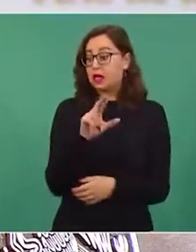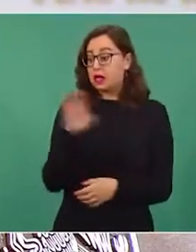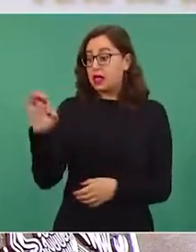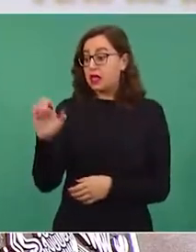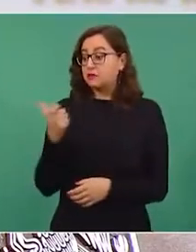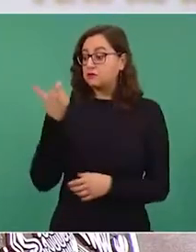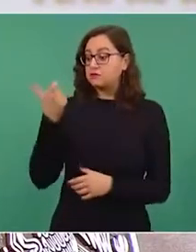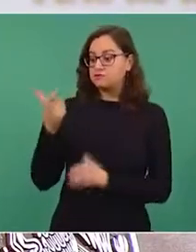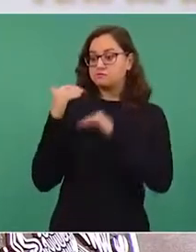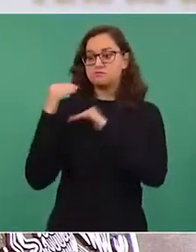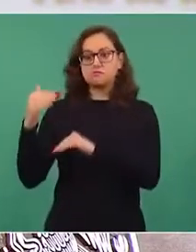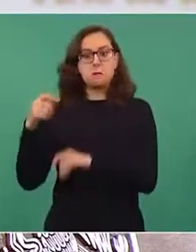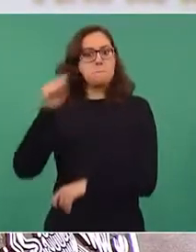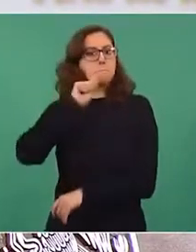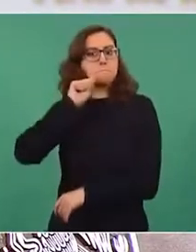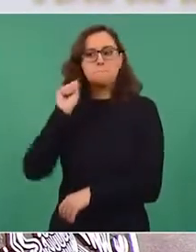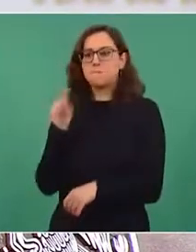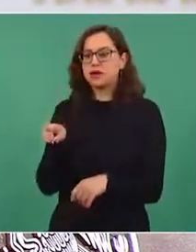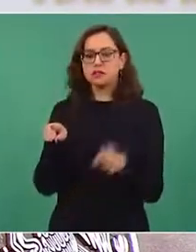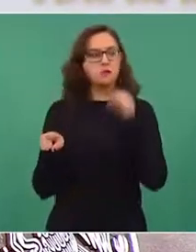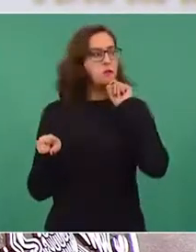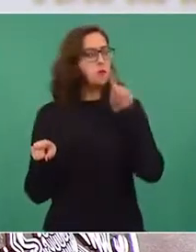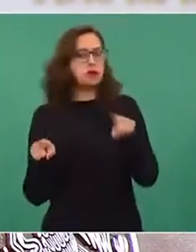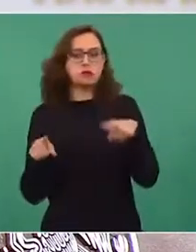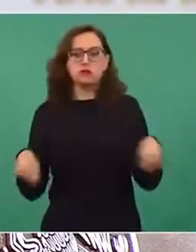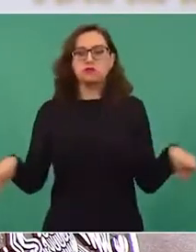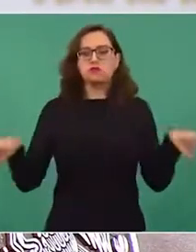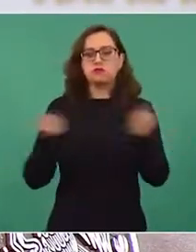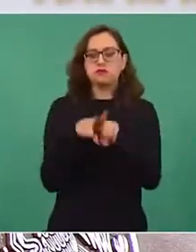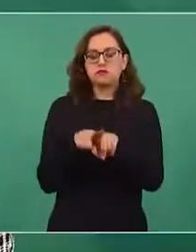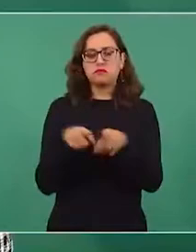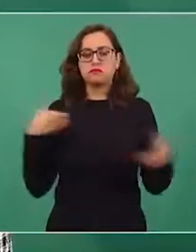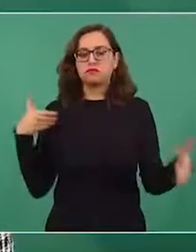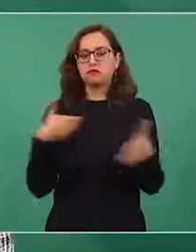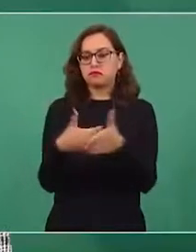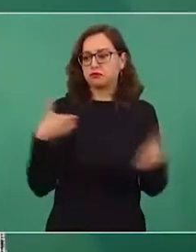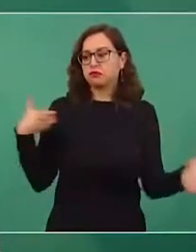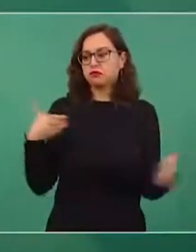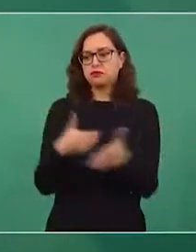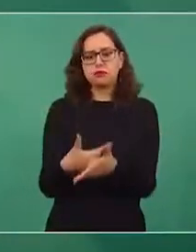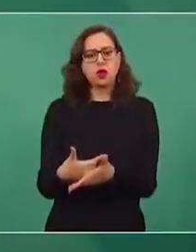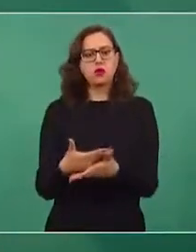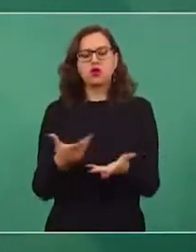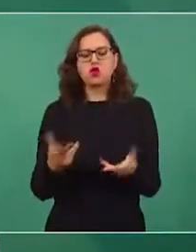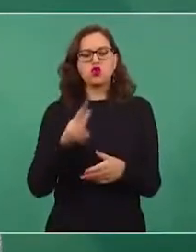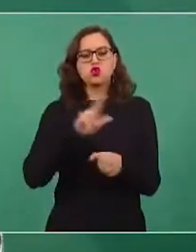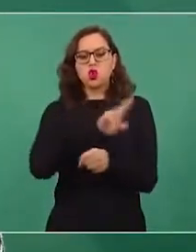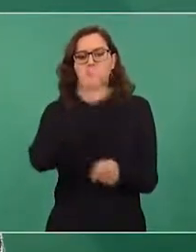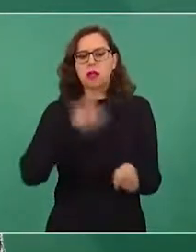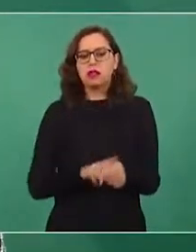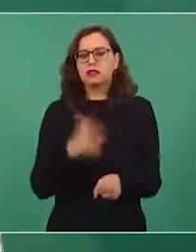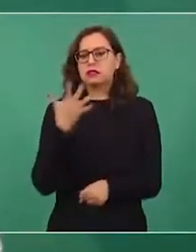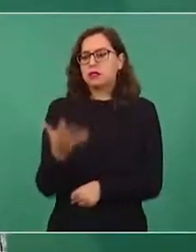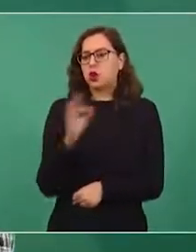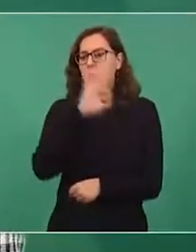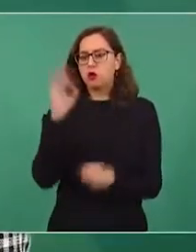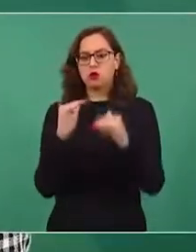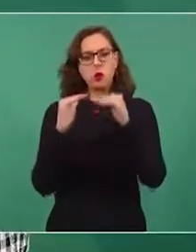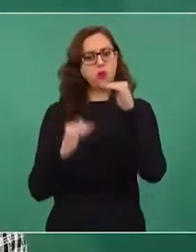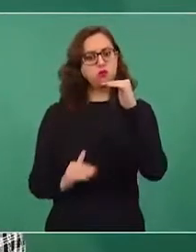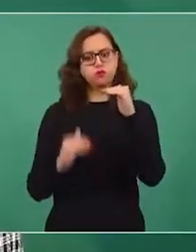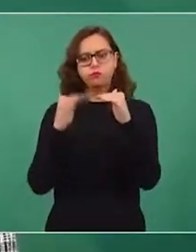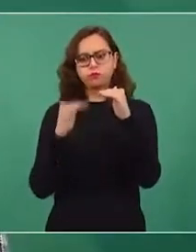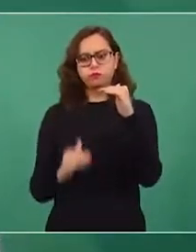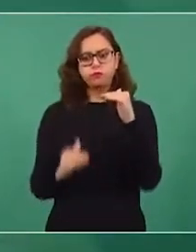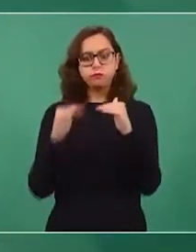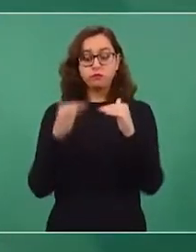no han variado, más allá del 5 por ciento en el tiempo que inició operaciones gas bienestar. El